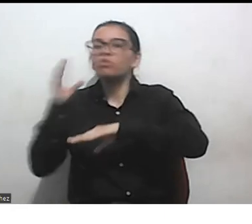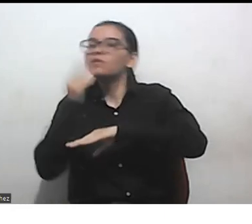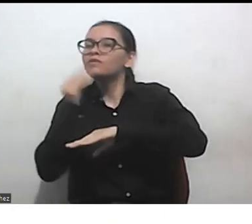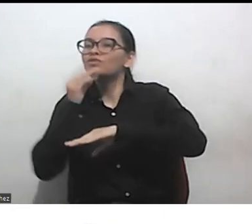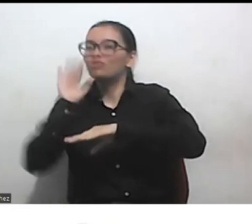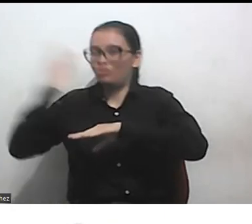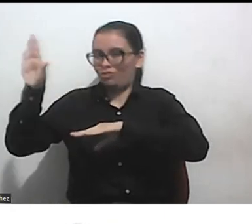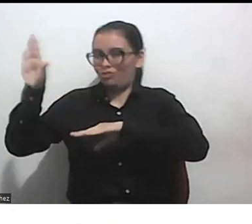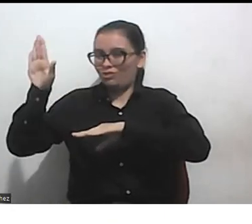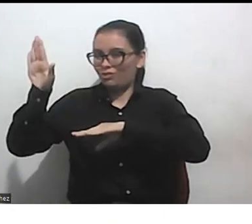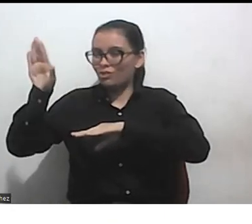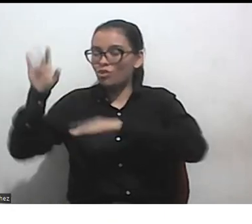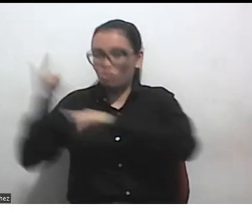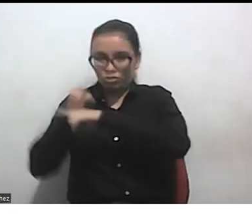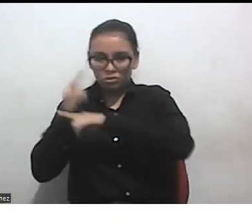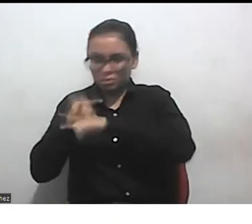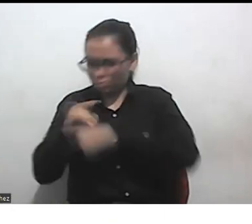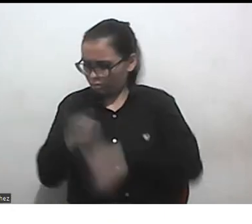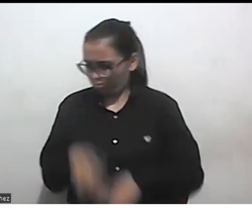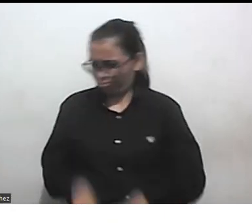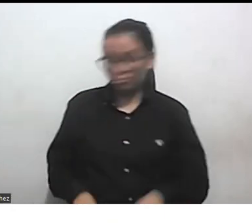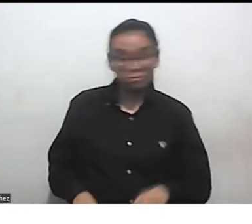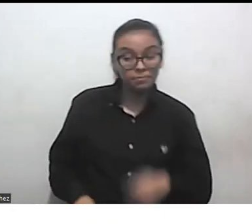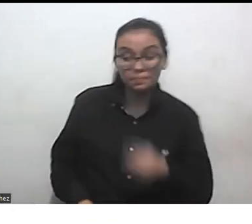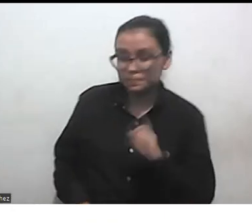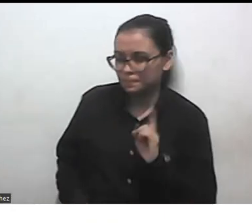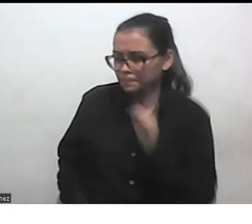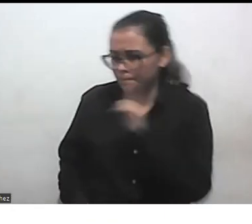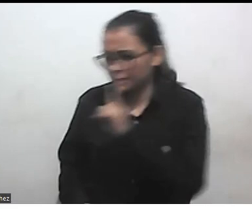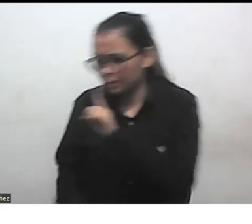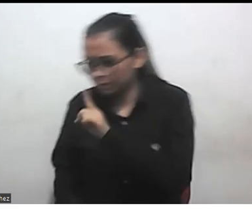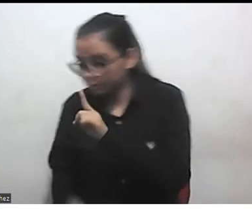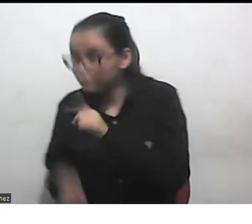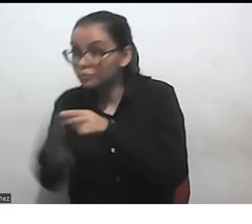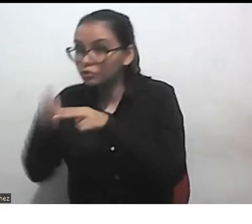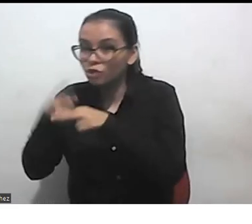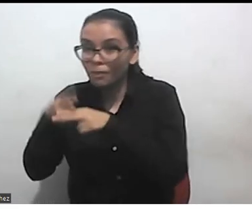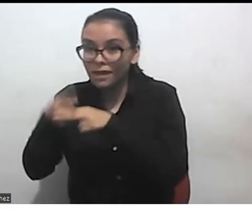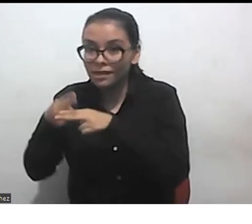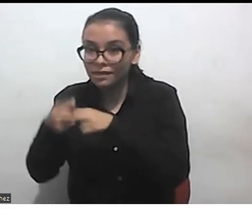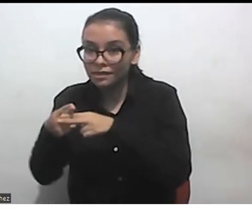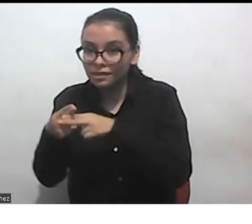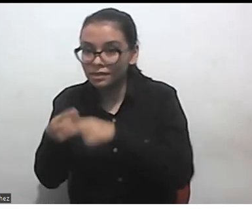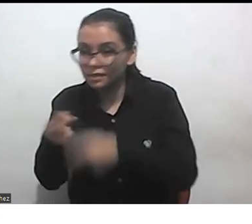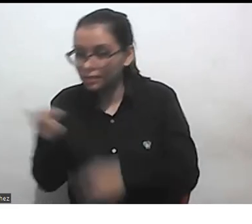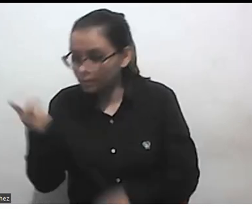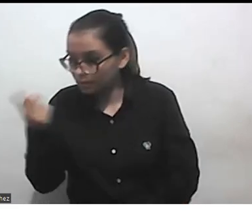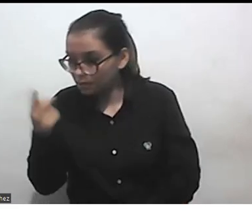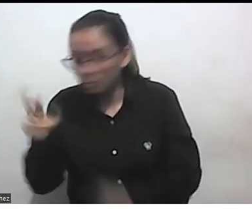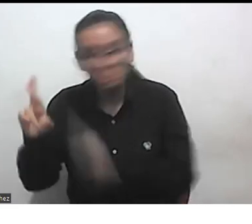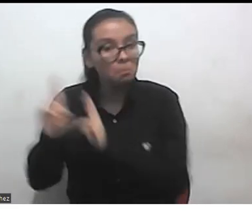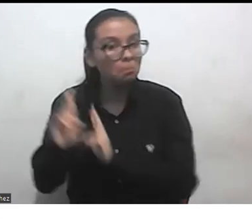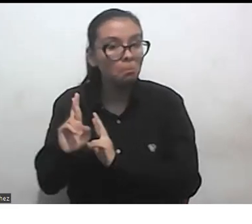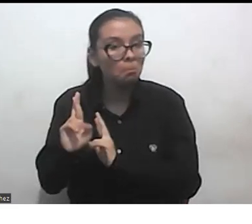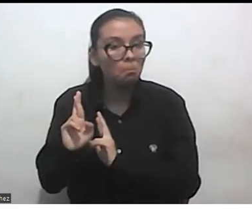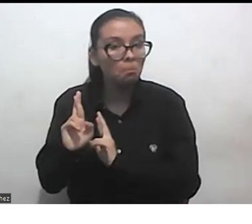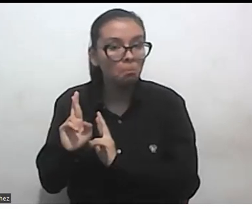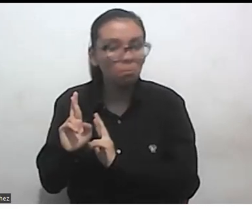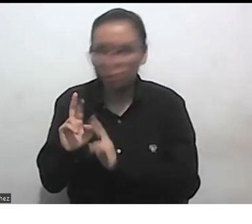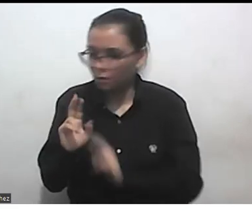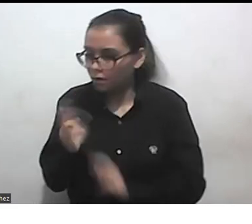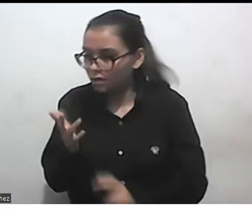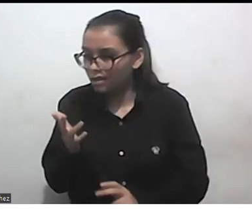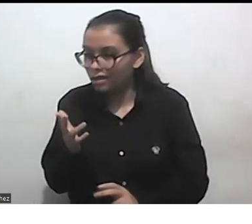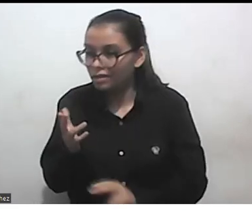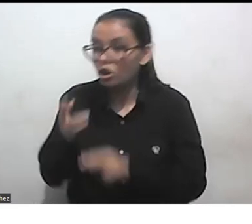luego este doctor se acerca y le pregunta cómo te llamas la persona no responde pero de ahí le pregunta cómo te